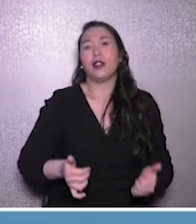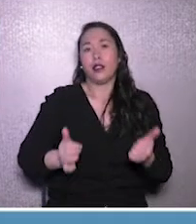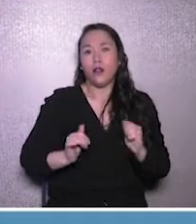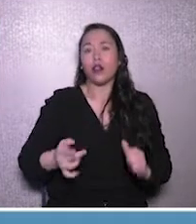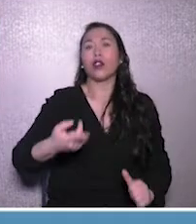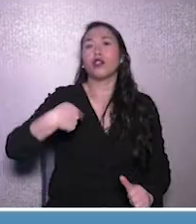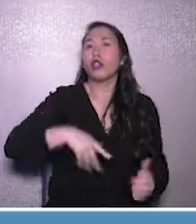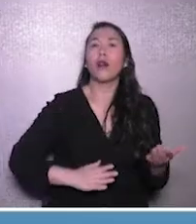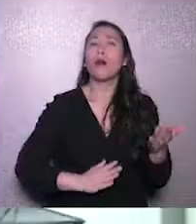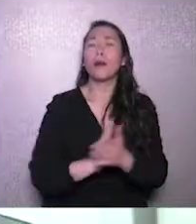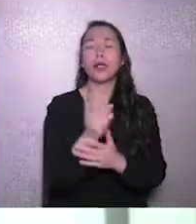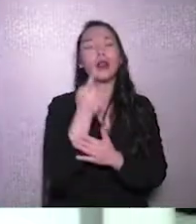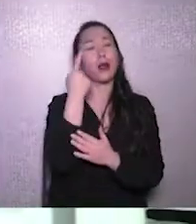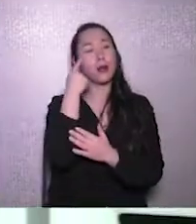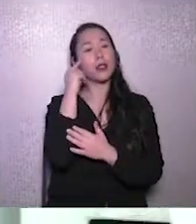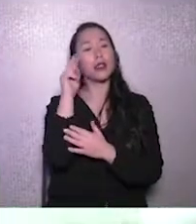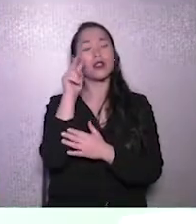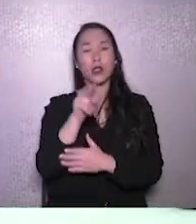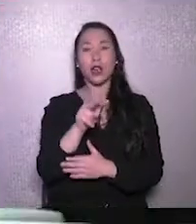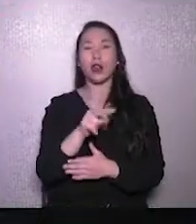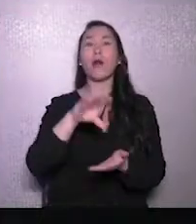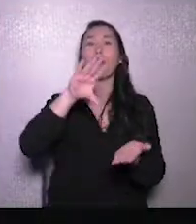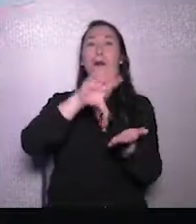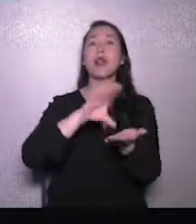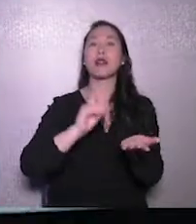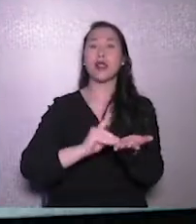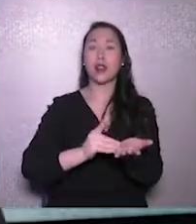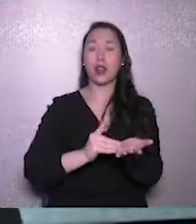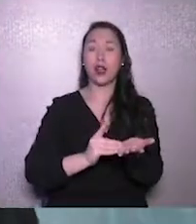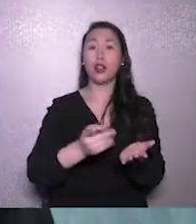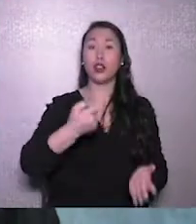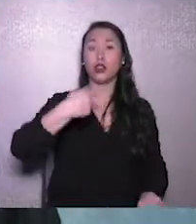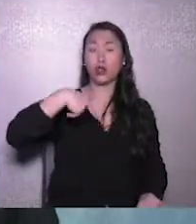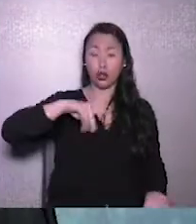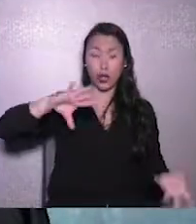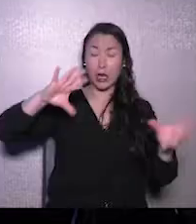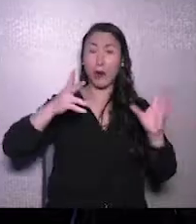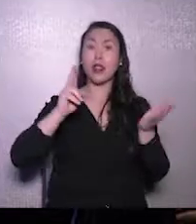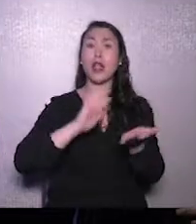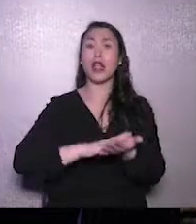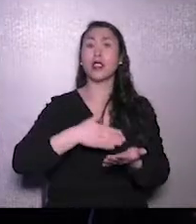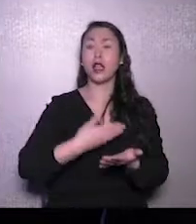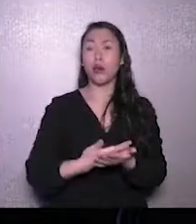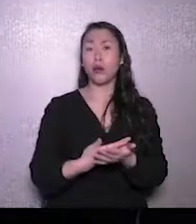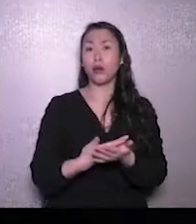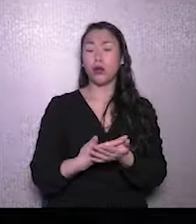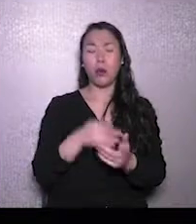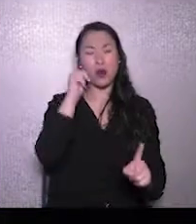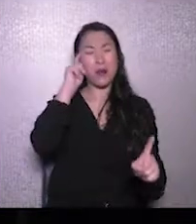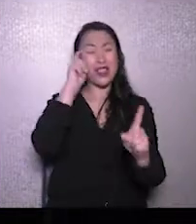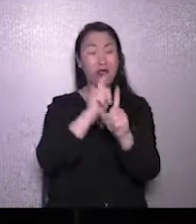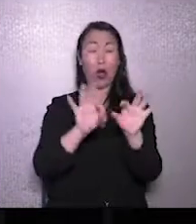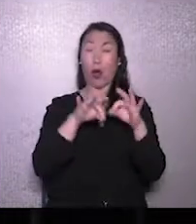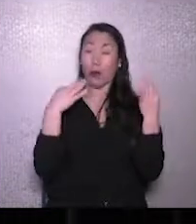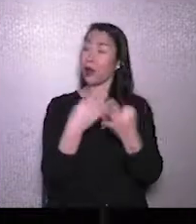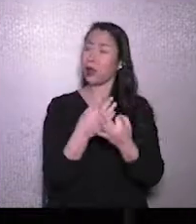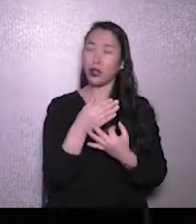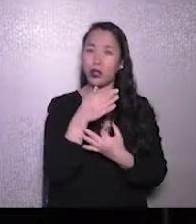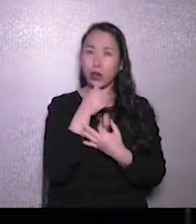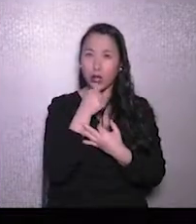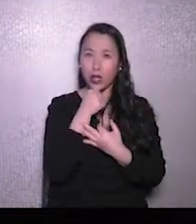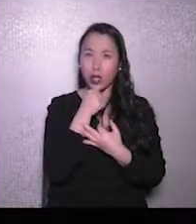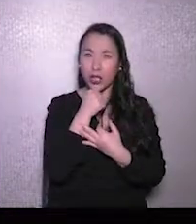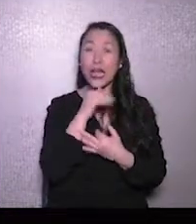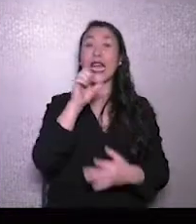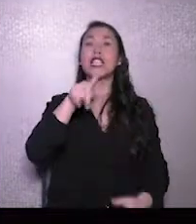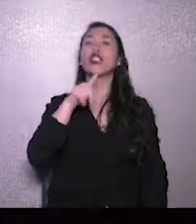nosotros vamos a empezar a pensar como país digital. Nosotros en el ámbito de la salud no tenemos quizá una meta tan concreta. Me parece que el caso de